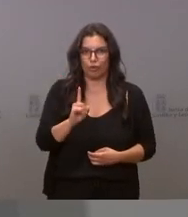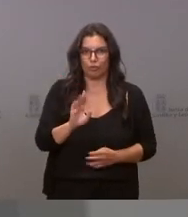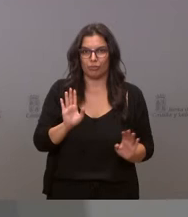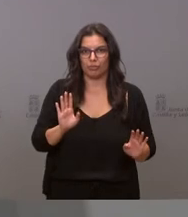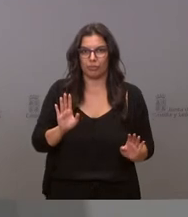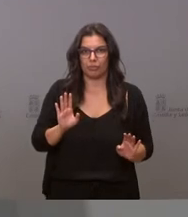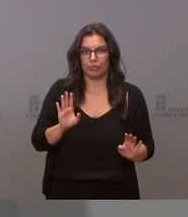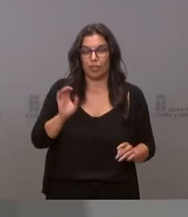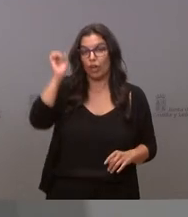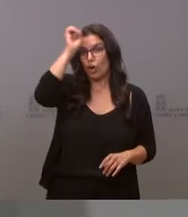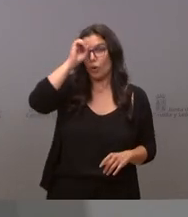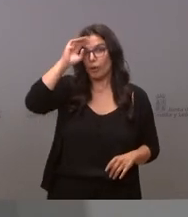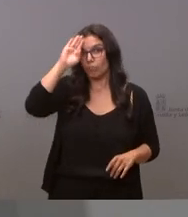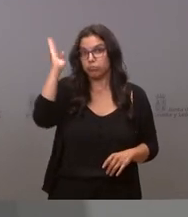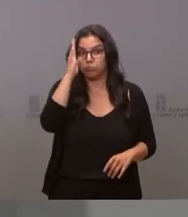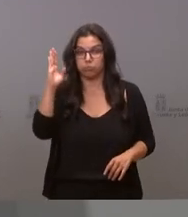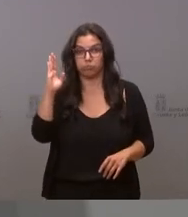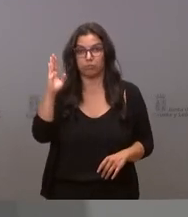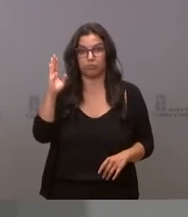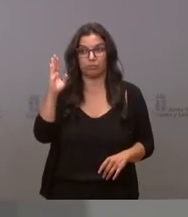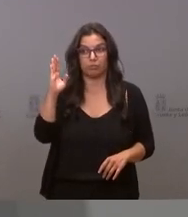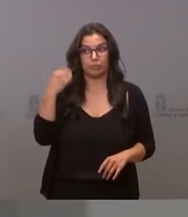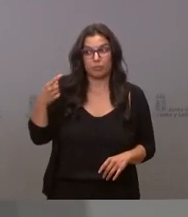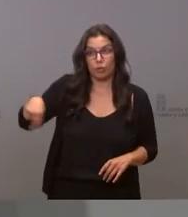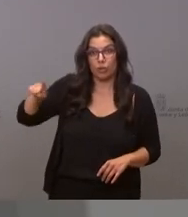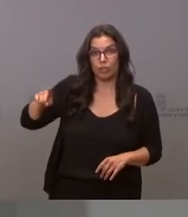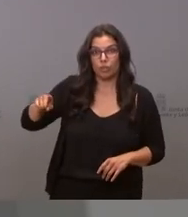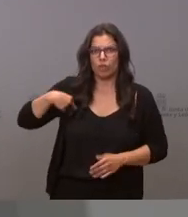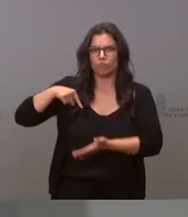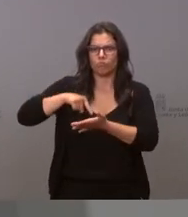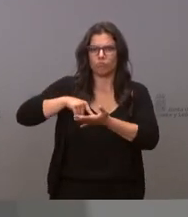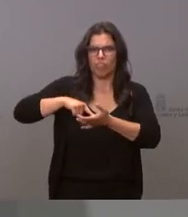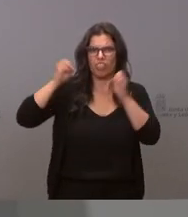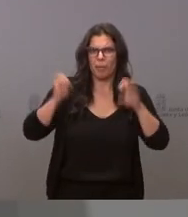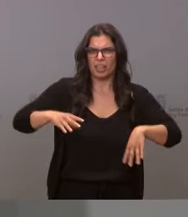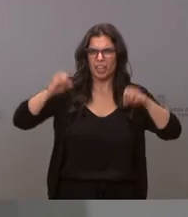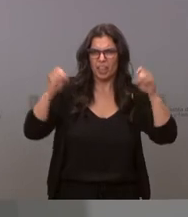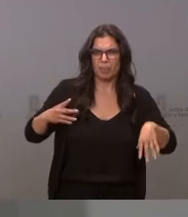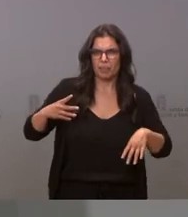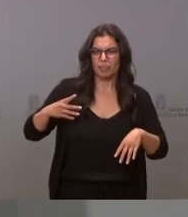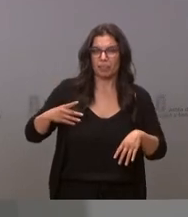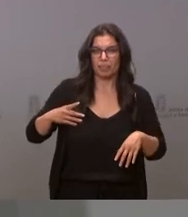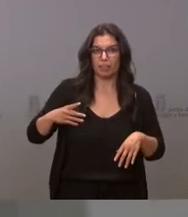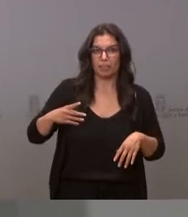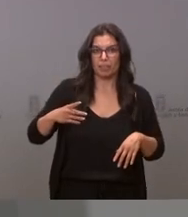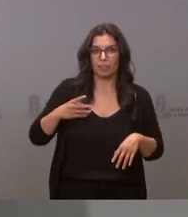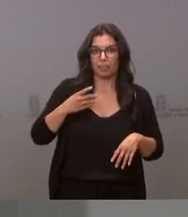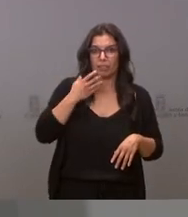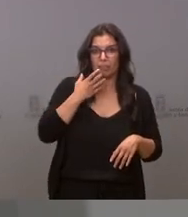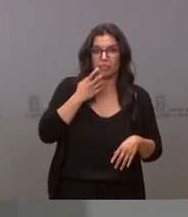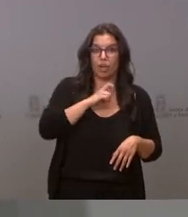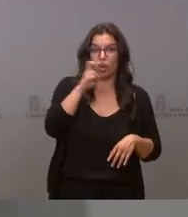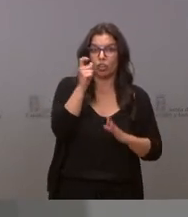los que han cambiado de opinión son quienes exigían dimisiones cuando se dictaban otras medidas